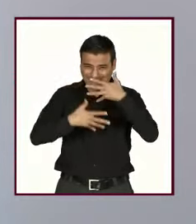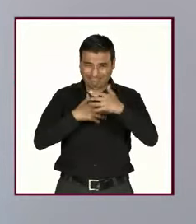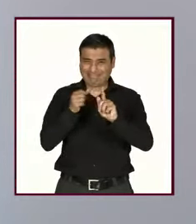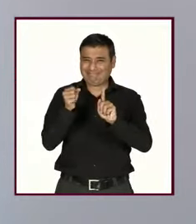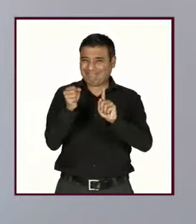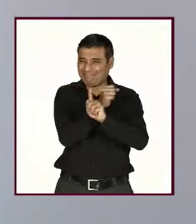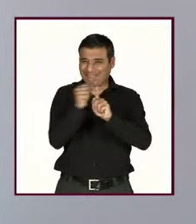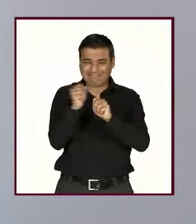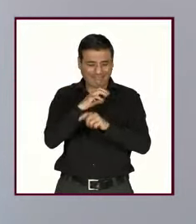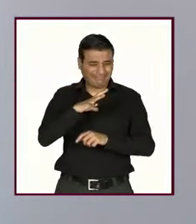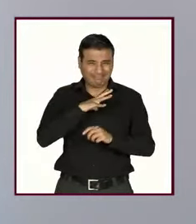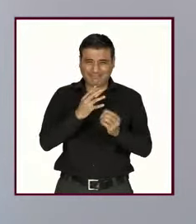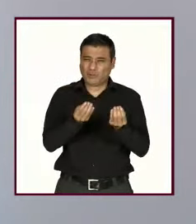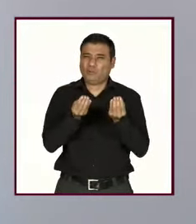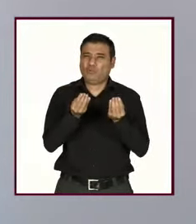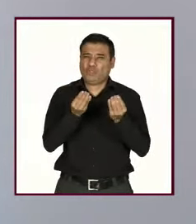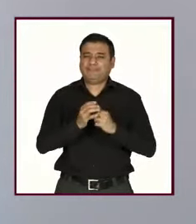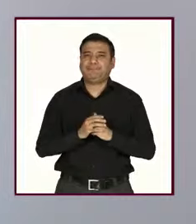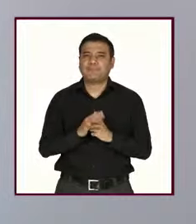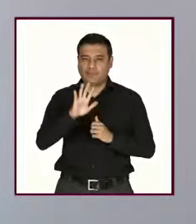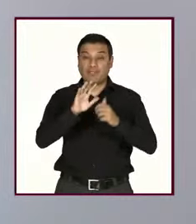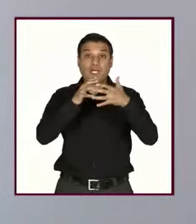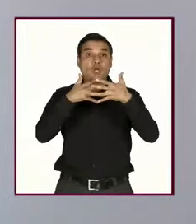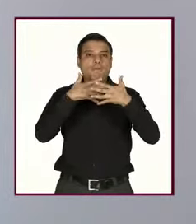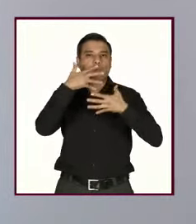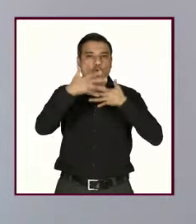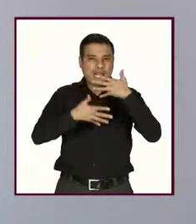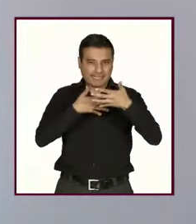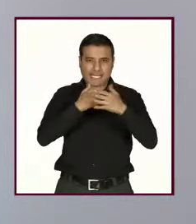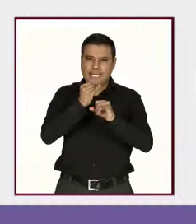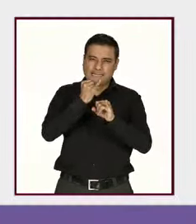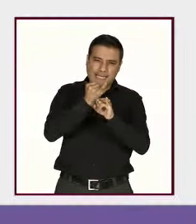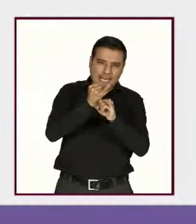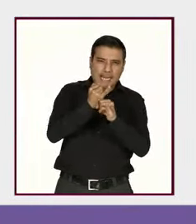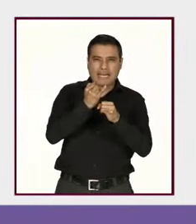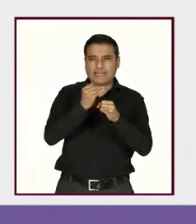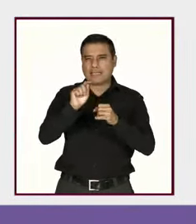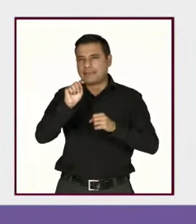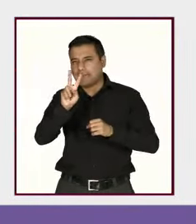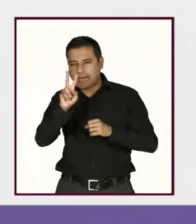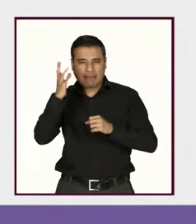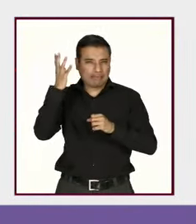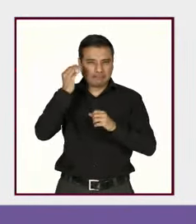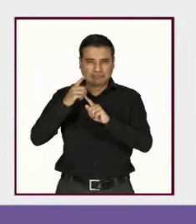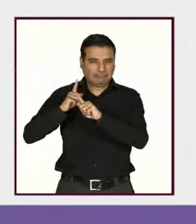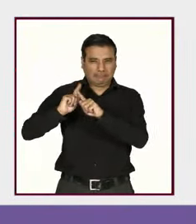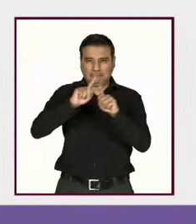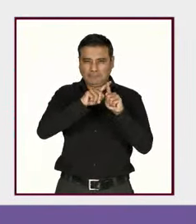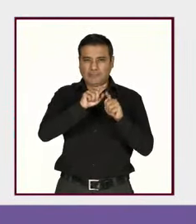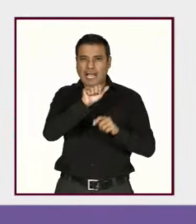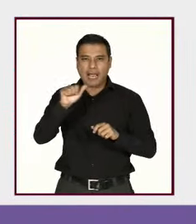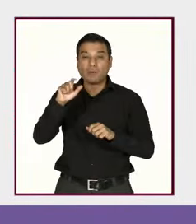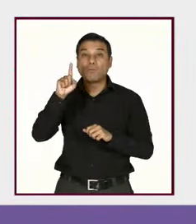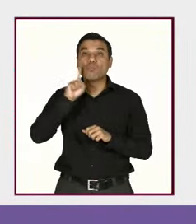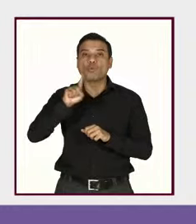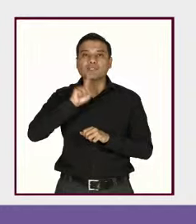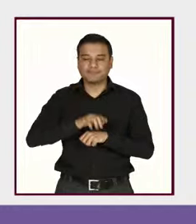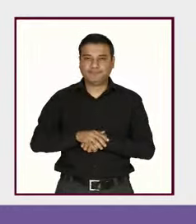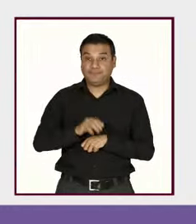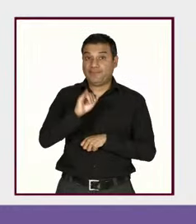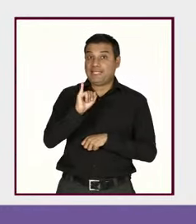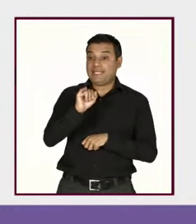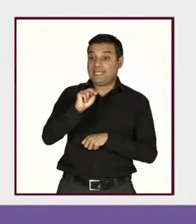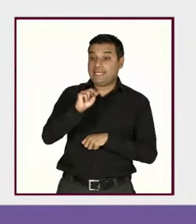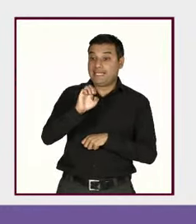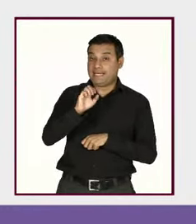violencias, pero refiriéndonos a la violencia digital y mediática contra las mujeres, les quiero contar que el Inegi también